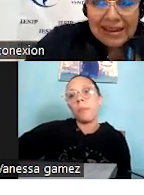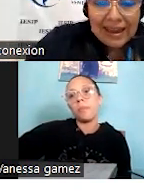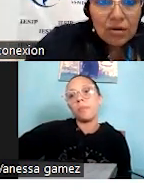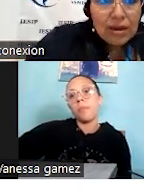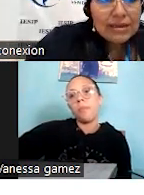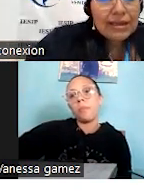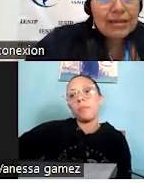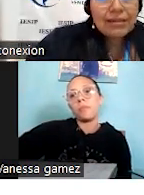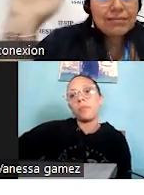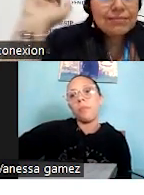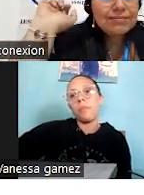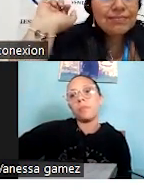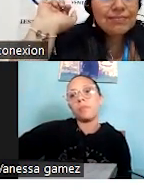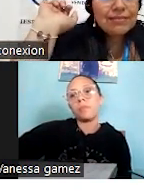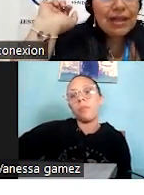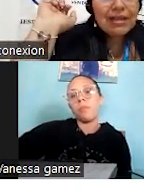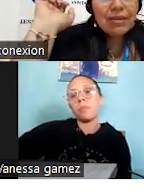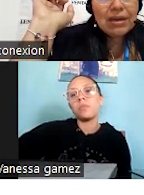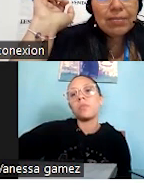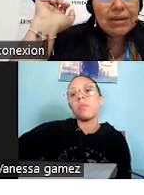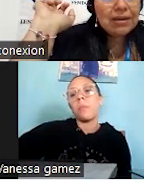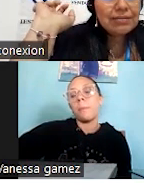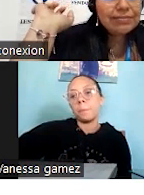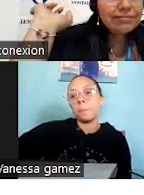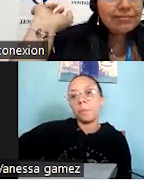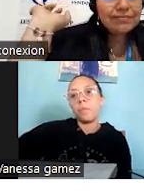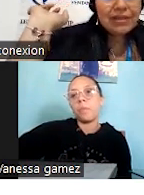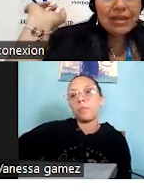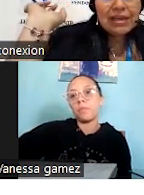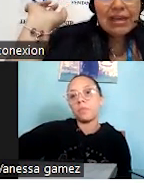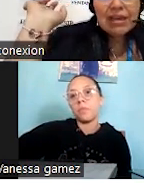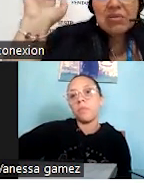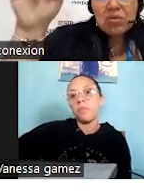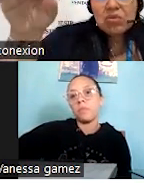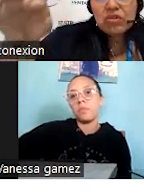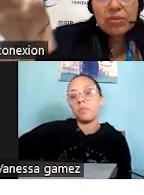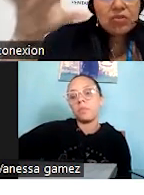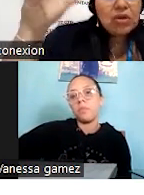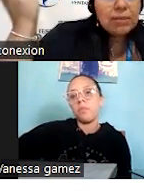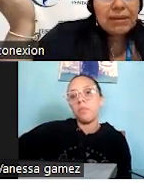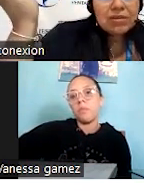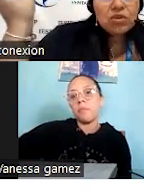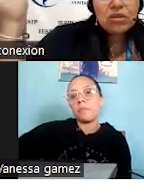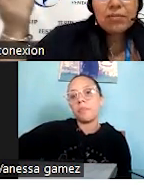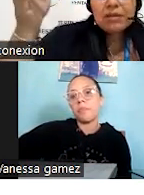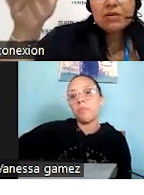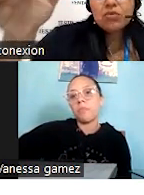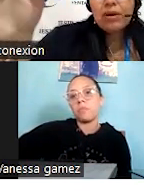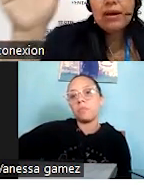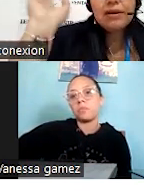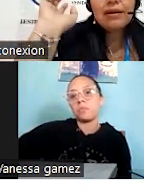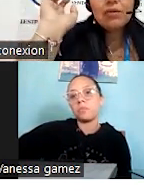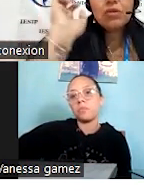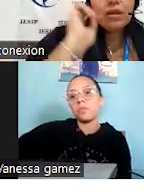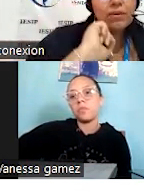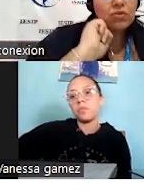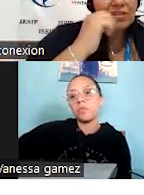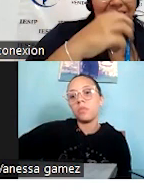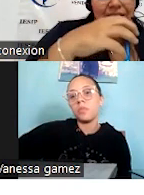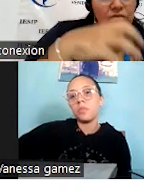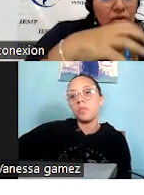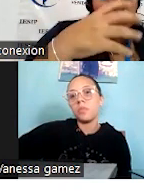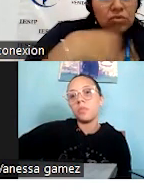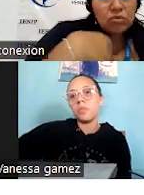el carro al cliente, al que va a reparar. Y otros servicios de reparación también, si tú vas a arreglar un